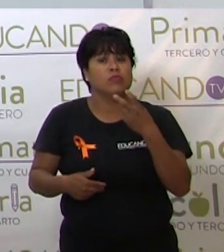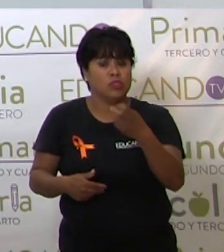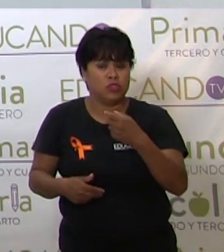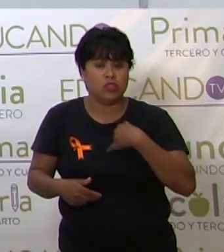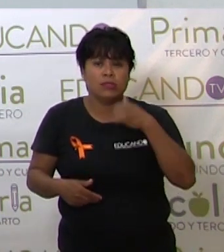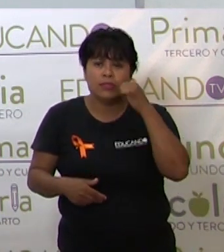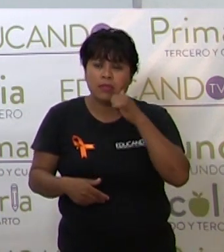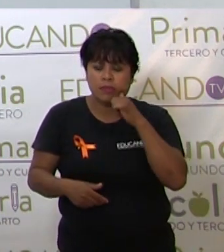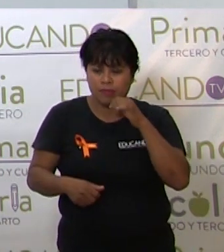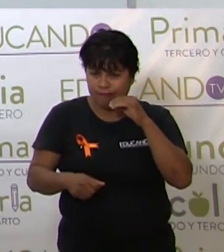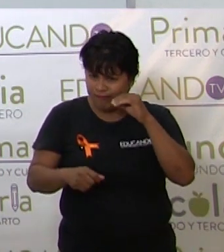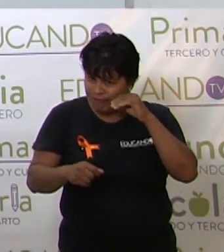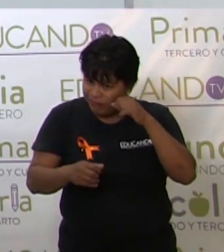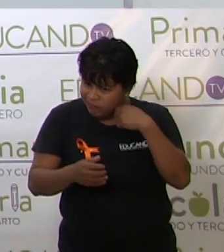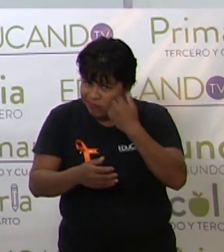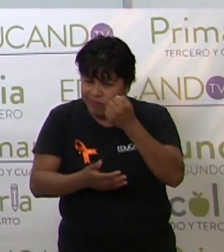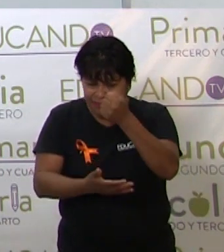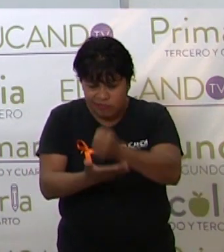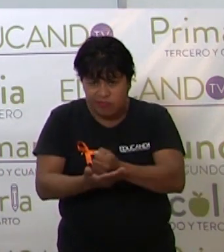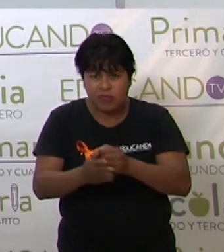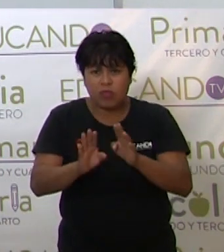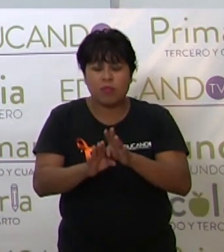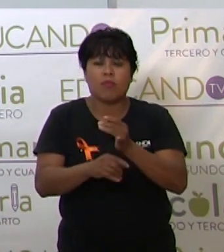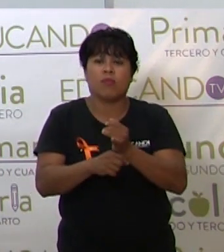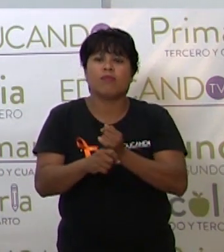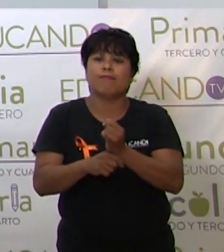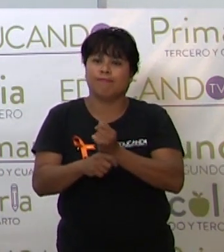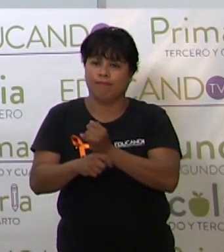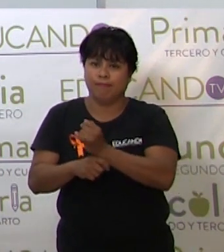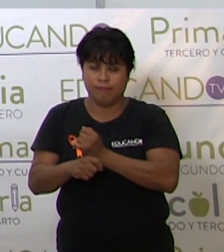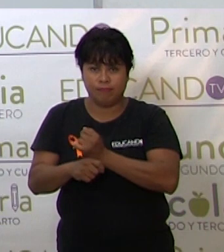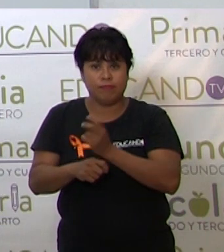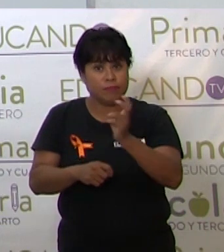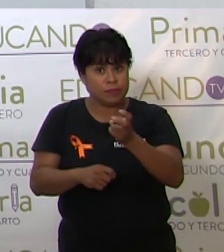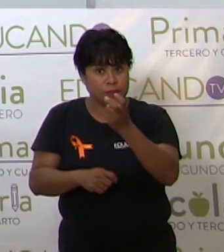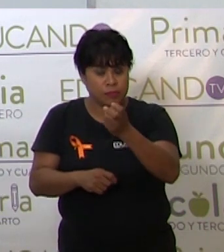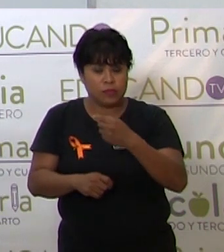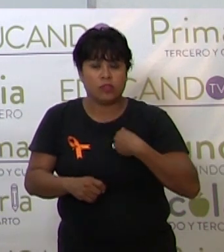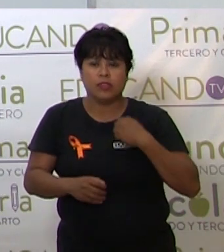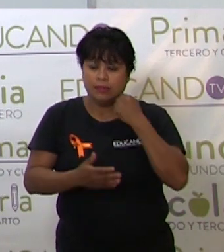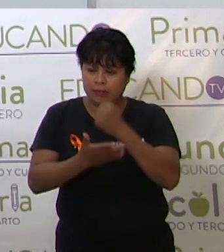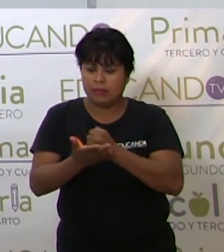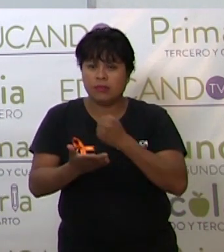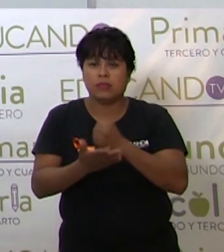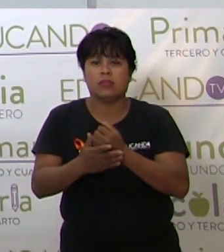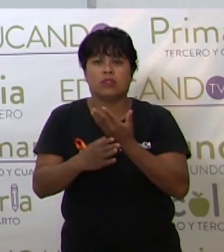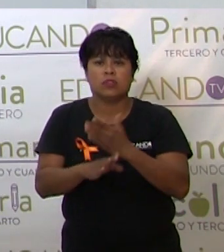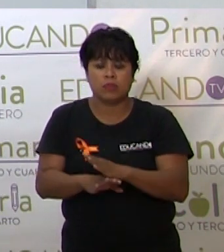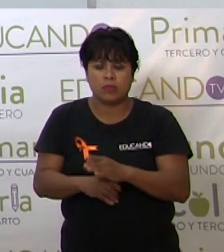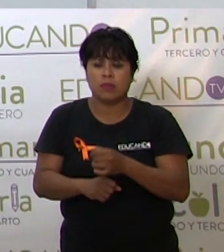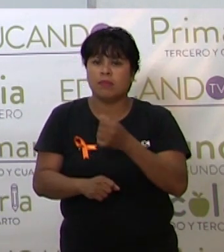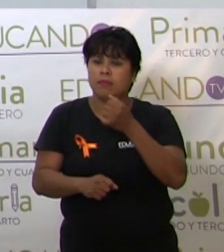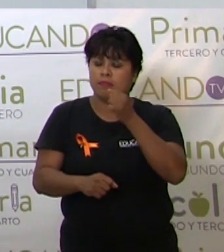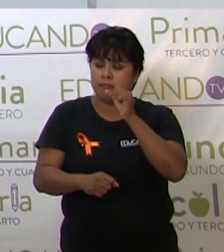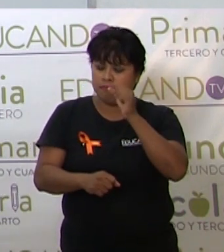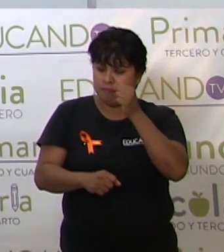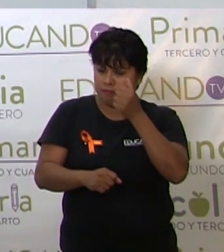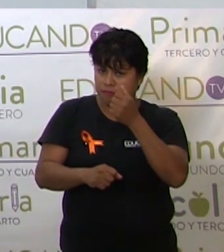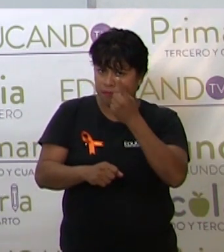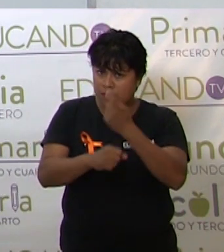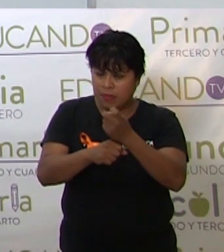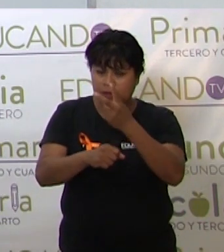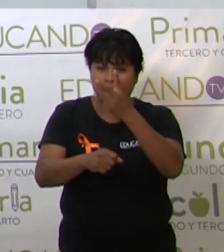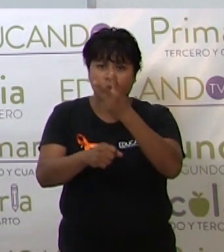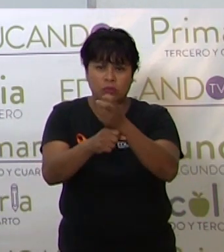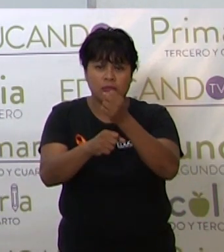yo siempre pongo un énfasis en el proceso de investigación. Por eso hice un énfasis en las fuentes primarias, en las secundarias y en las